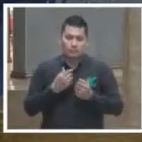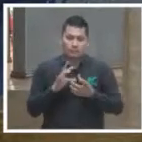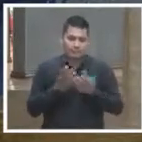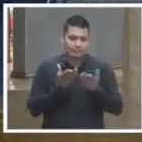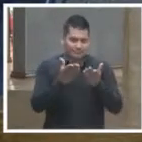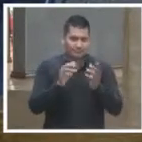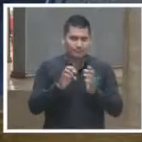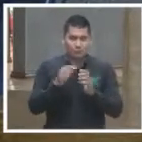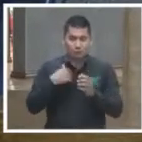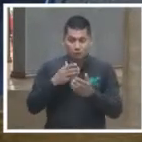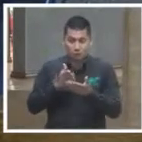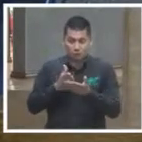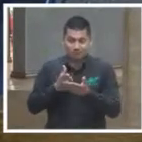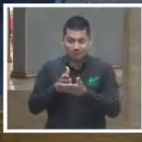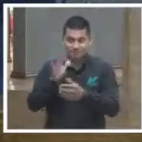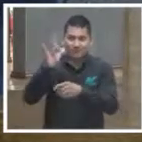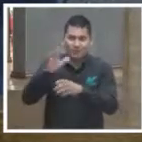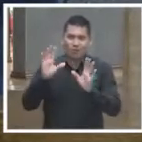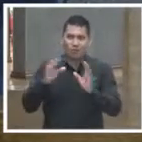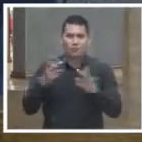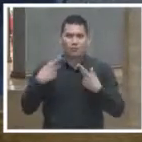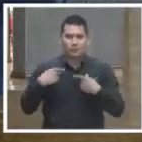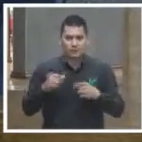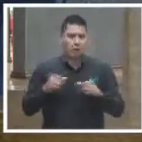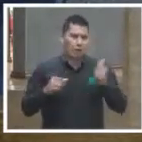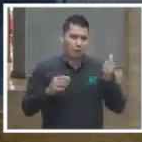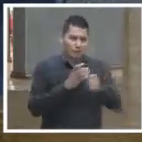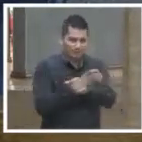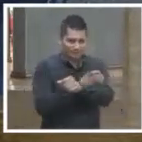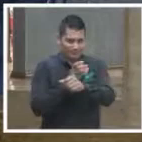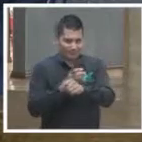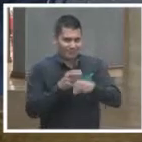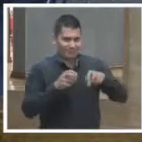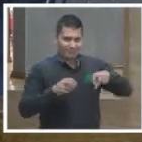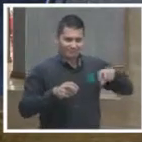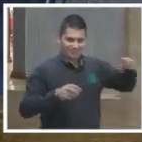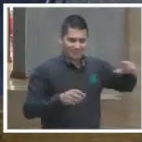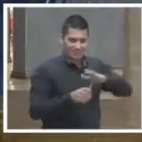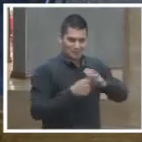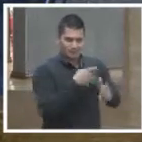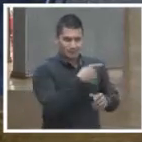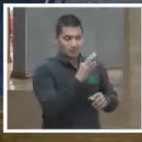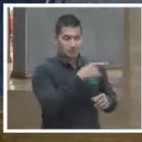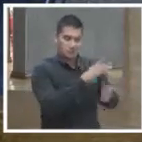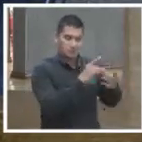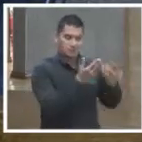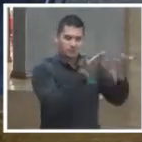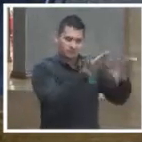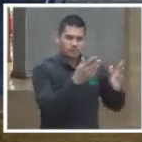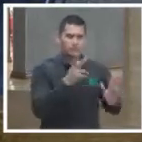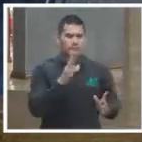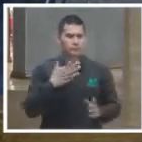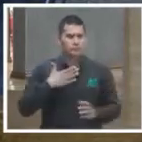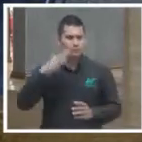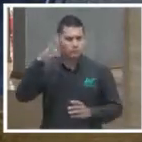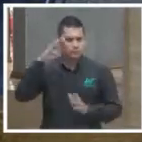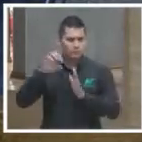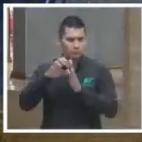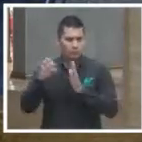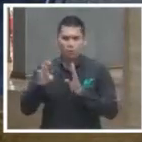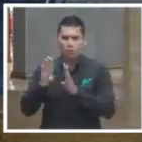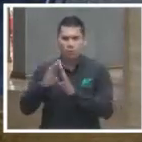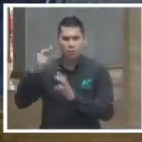podrán abundar mucho más mis otros dos compañeros de mesa, estamos hablando de criterios judiciales,